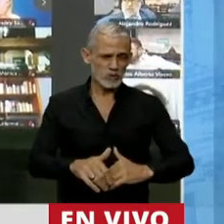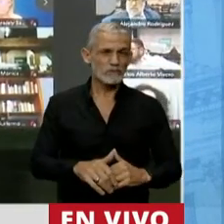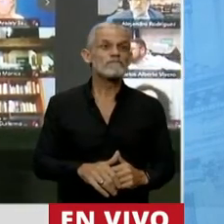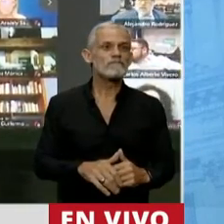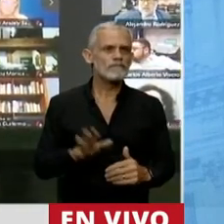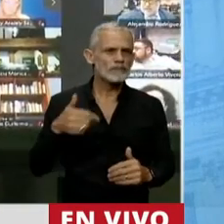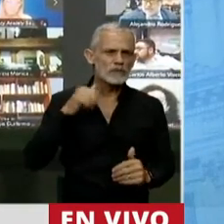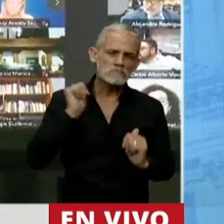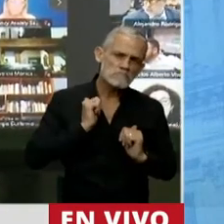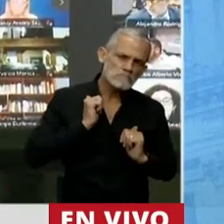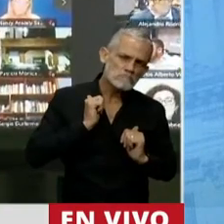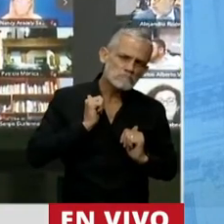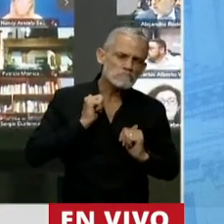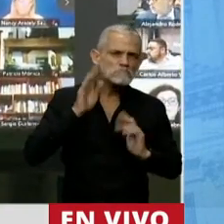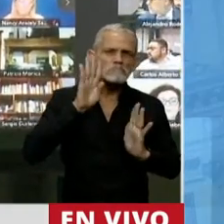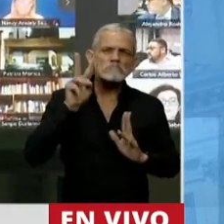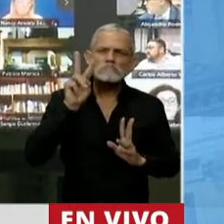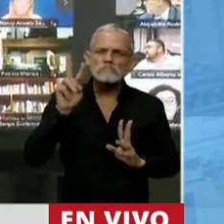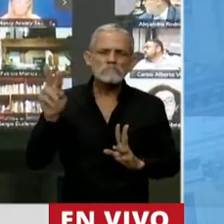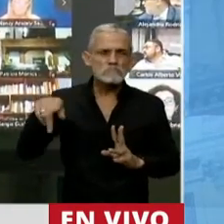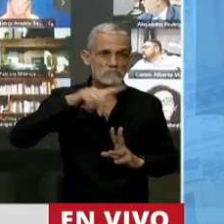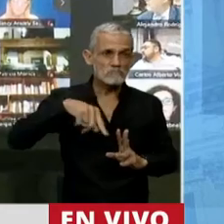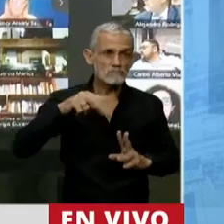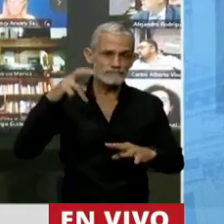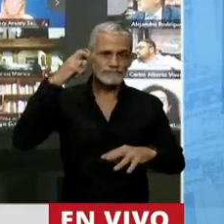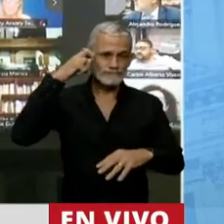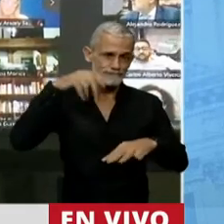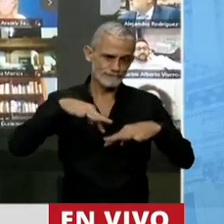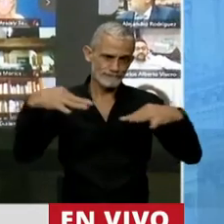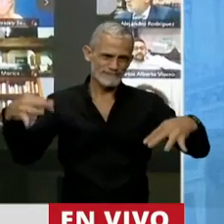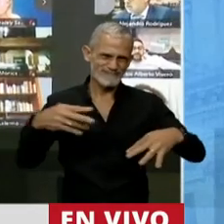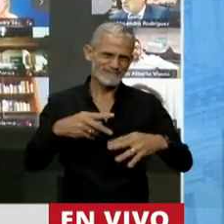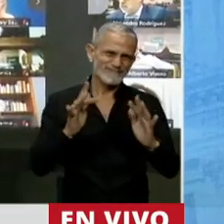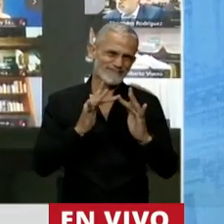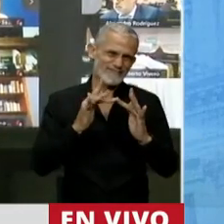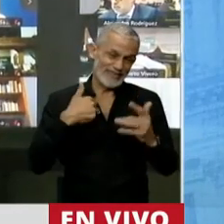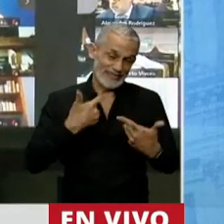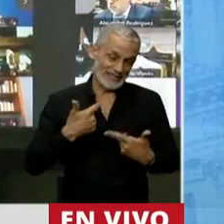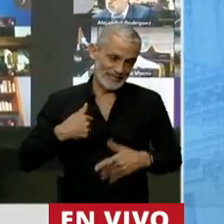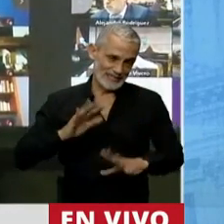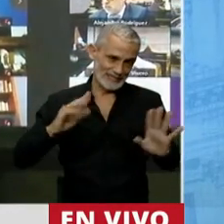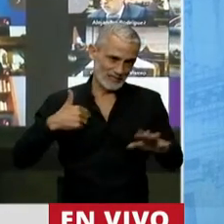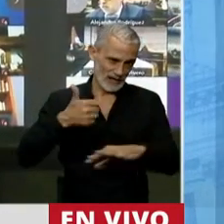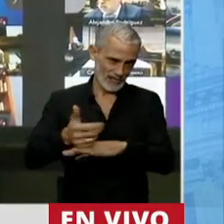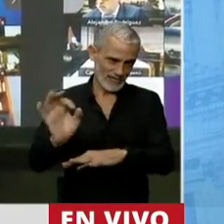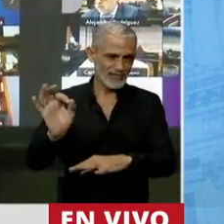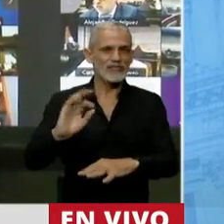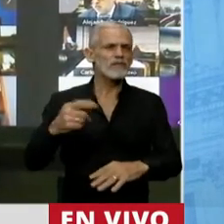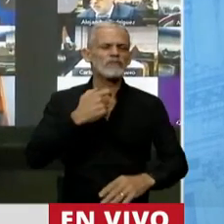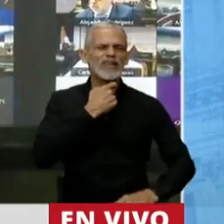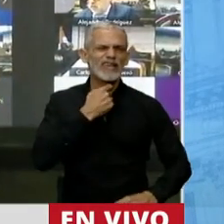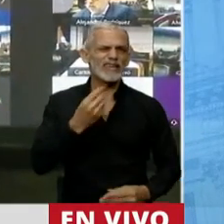Y escuchaba en este recinto, en este recinto virtual en mi caso, decir que lo que quieren